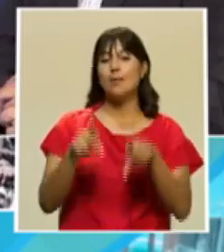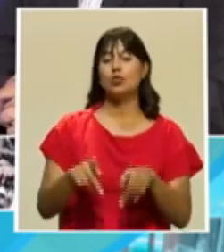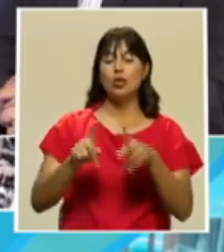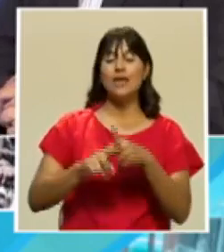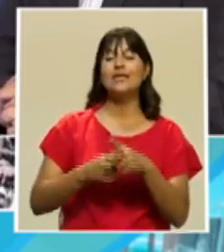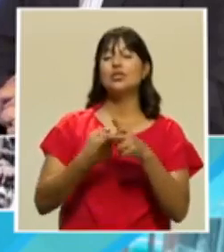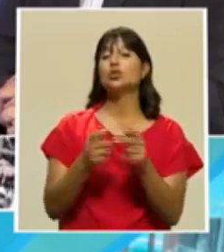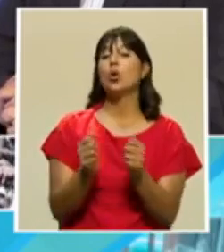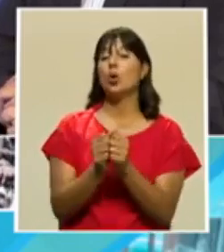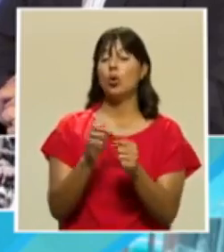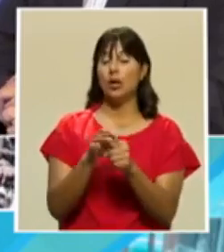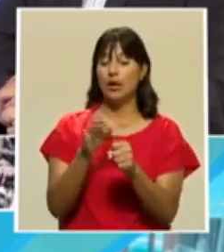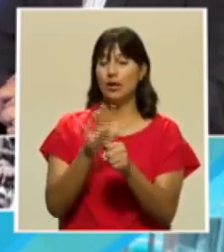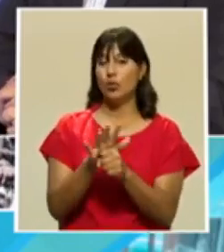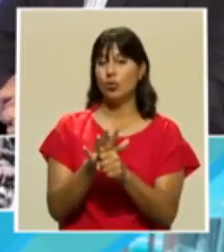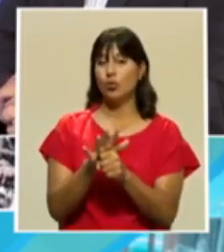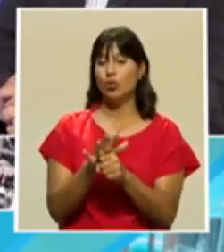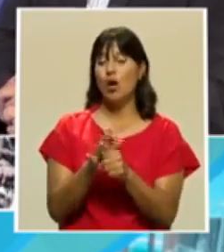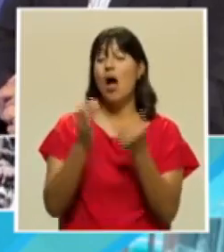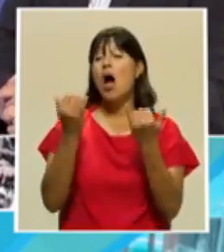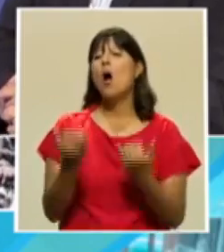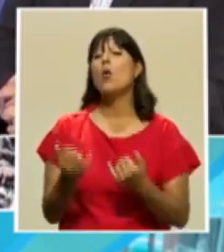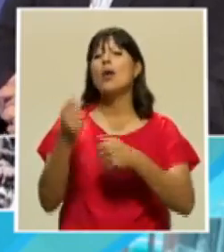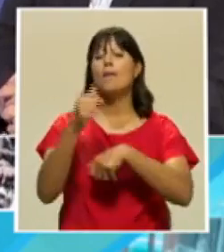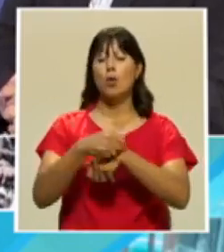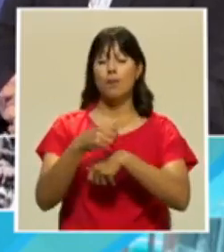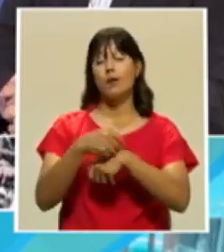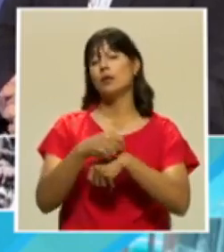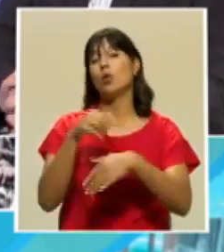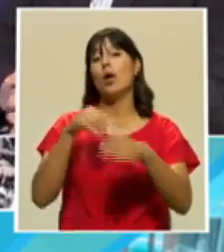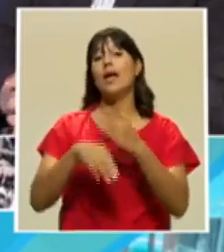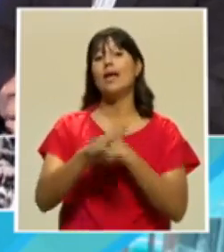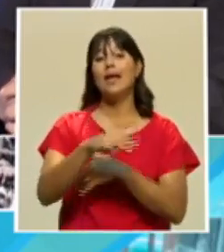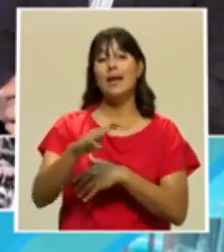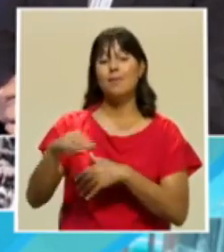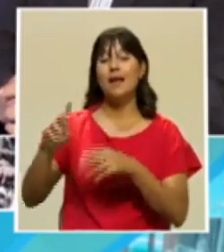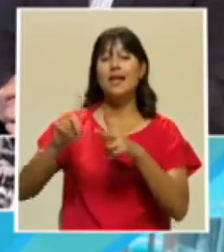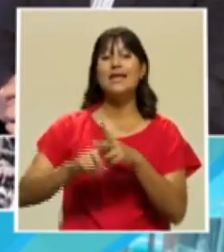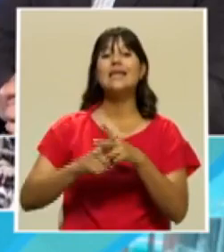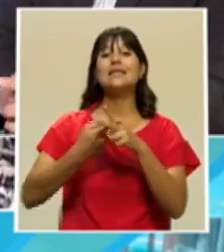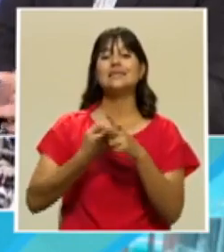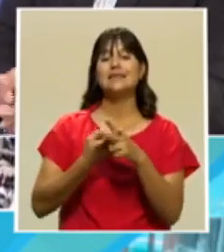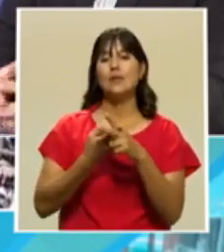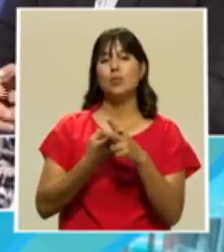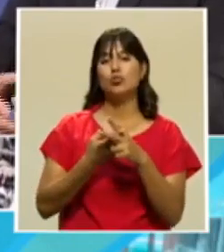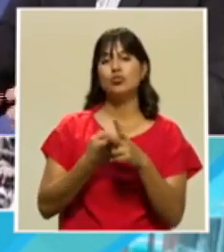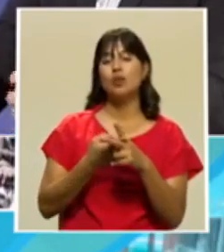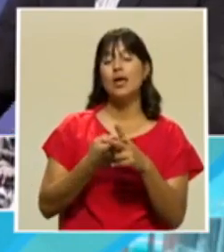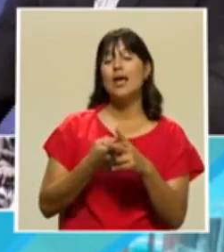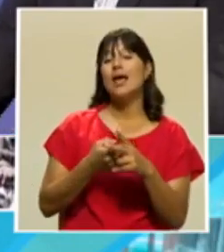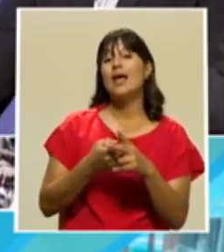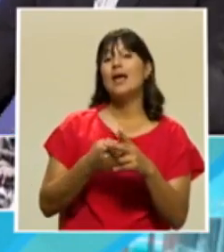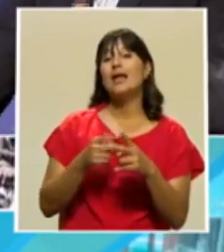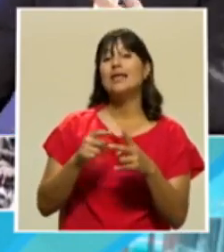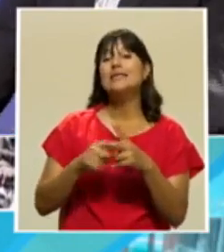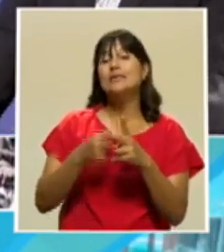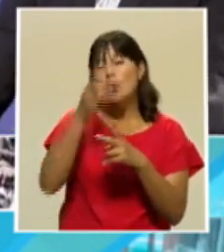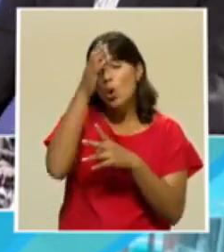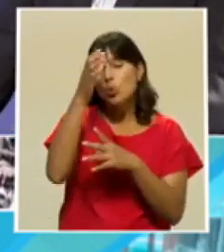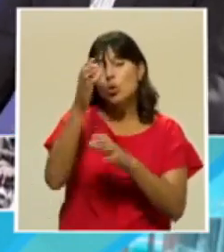agricultura. Ya es hora de que en el mar iniciemos la maricultura, y nos convertamos en